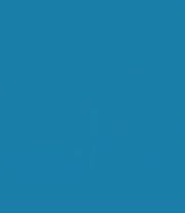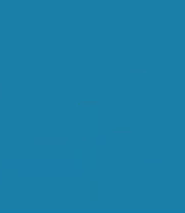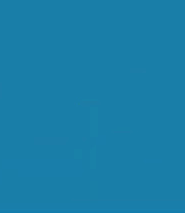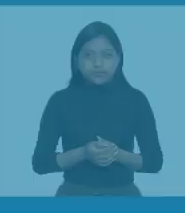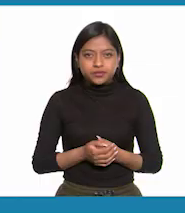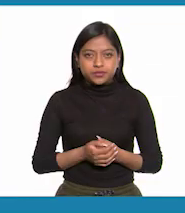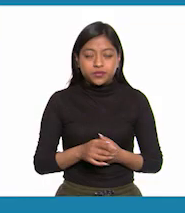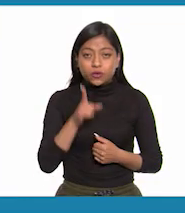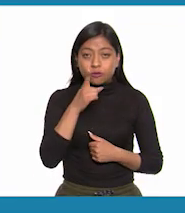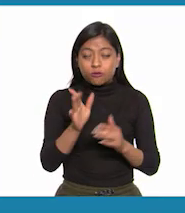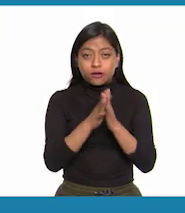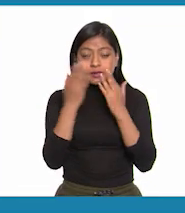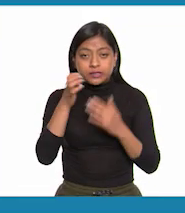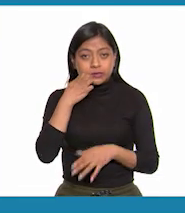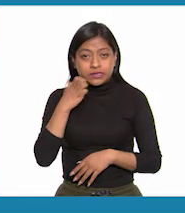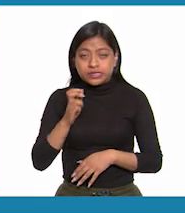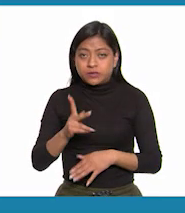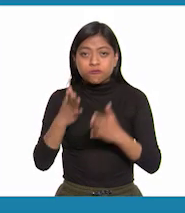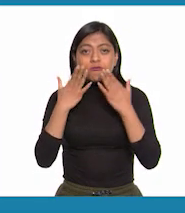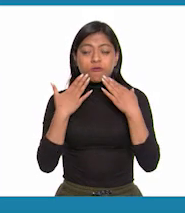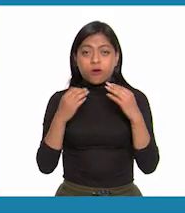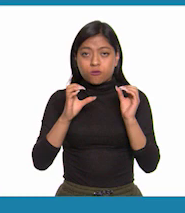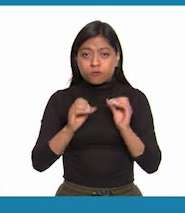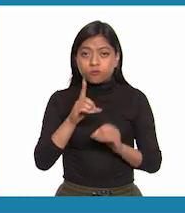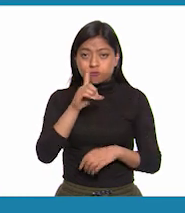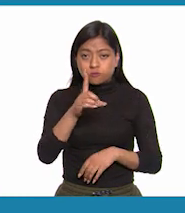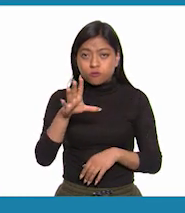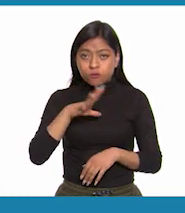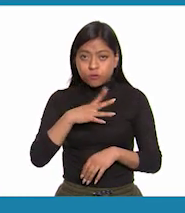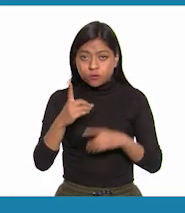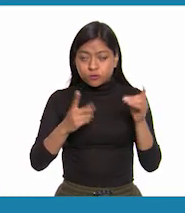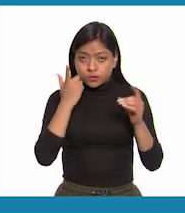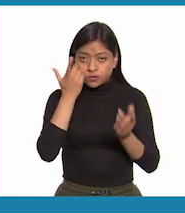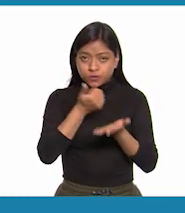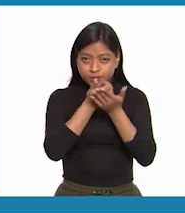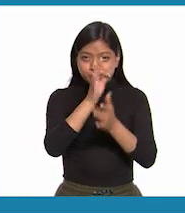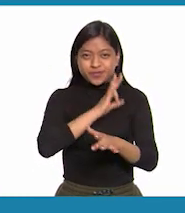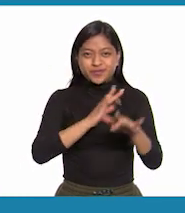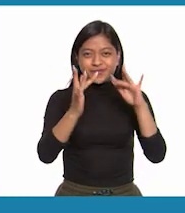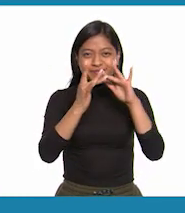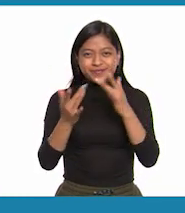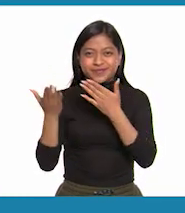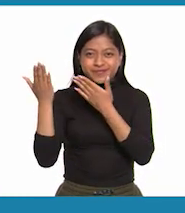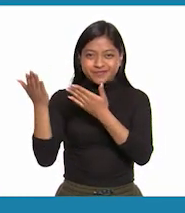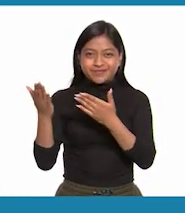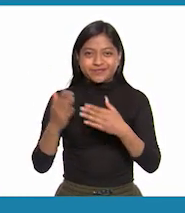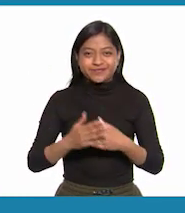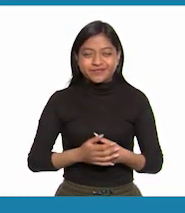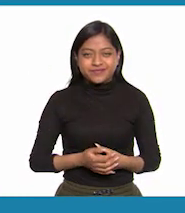Si no tienes el libro de texto o necesitas ayuda para responder las preguntas, ¡contáctanos!